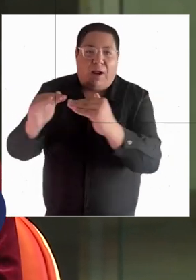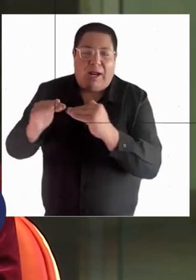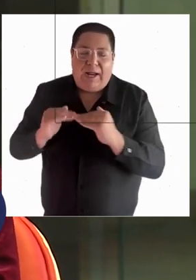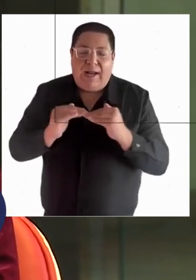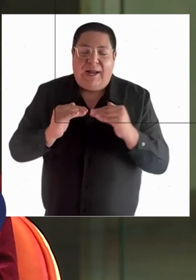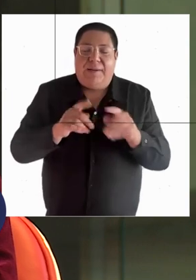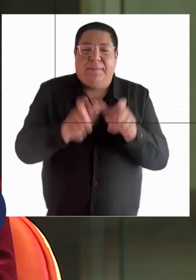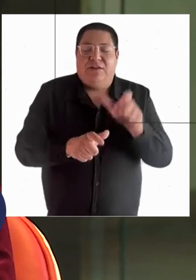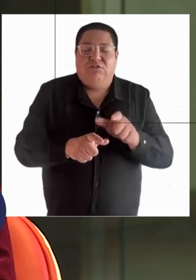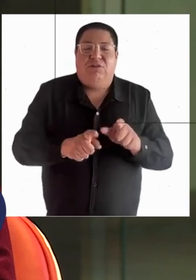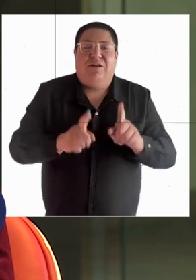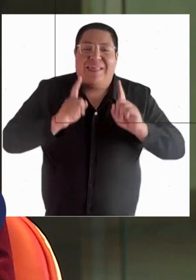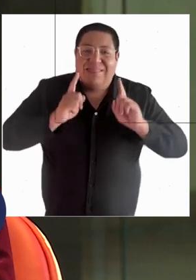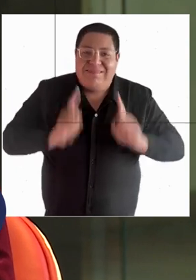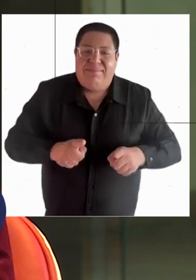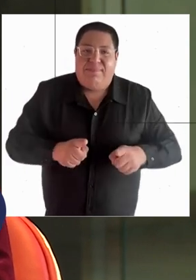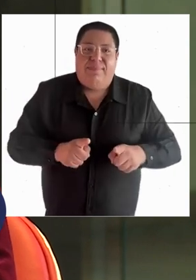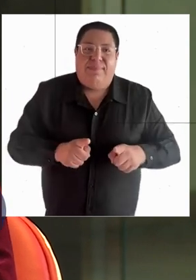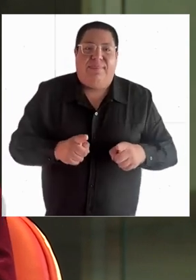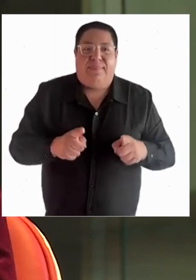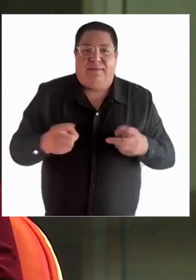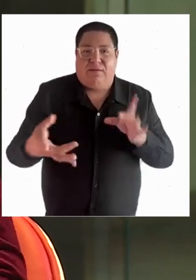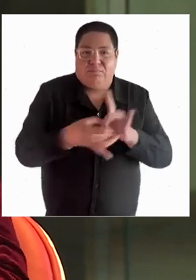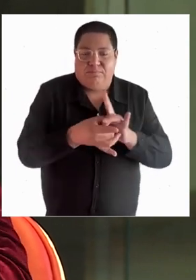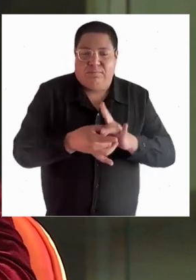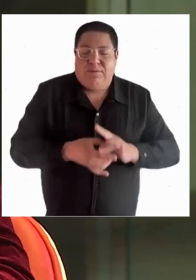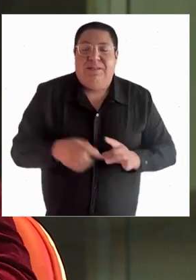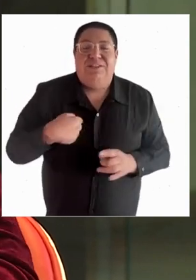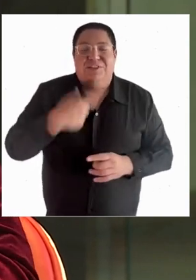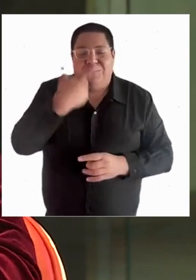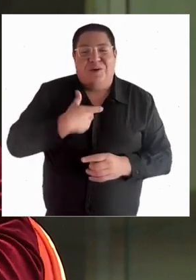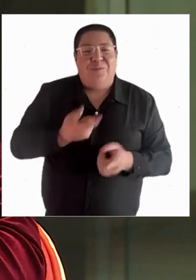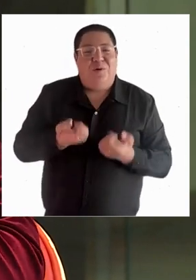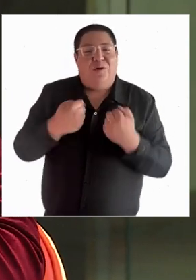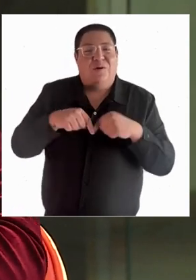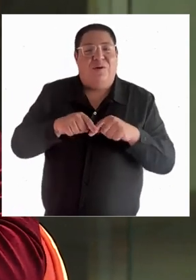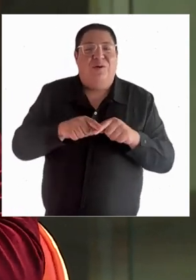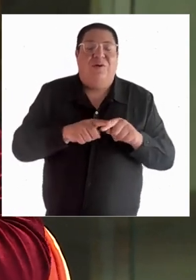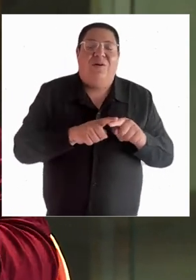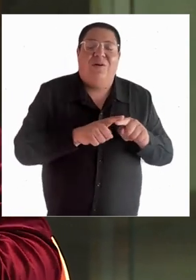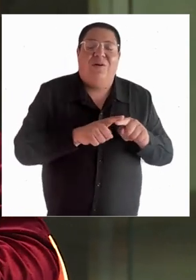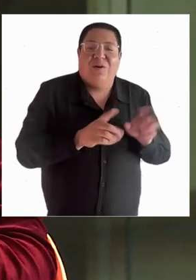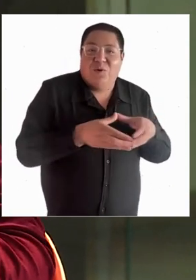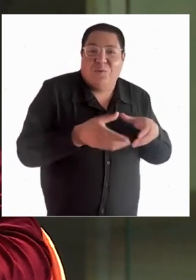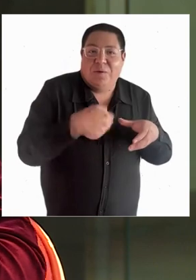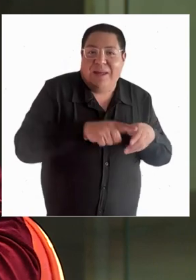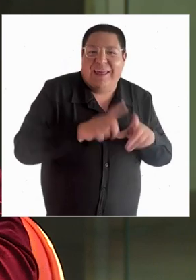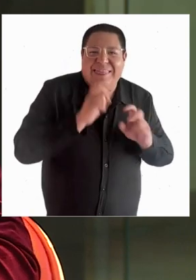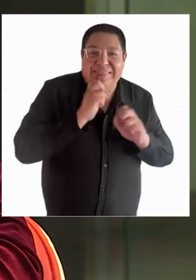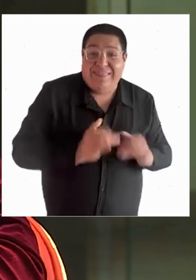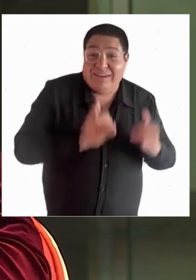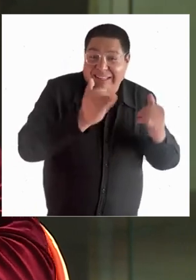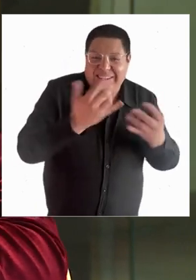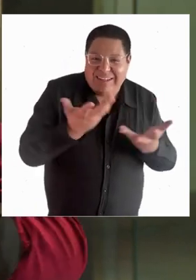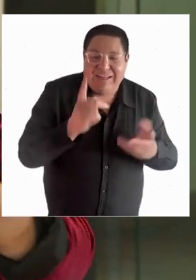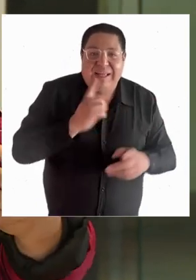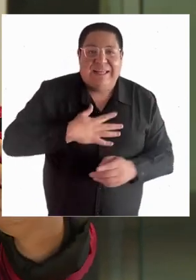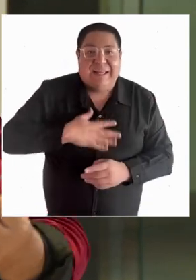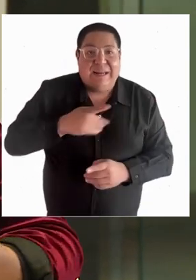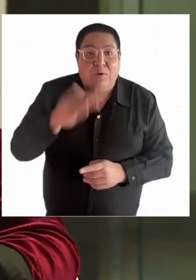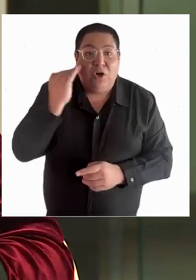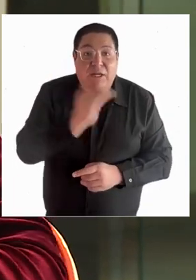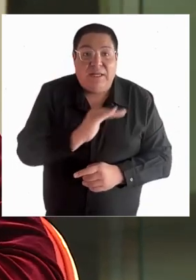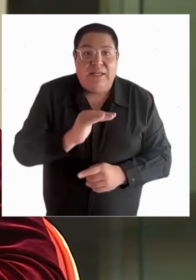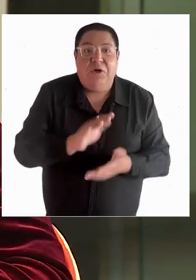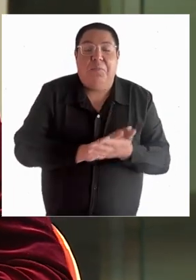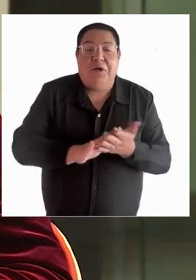pares y su vinculación con sus mismas personas. Y ahí nace, somos un grupo de 12 familias que somos un